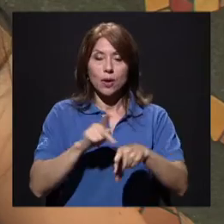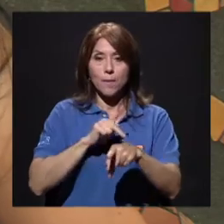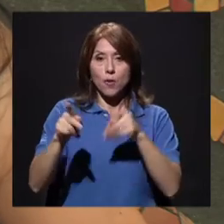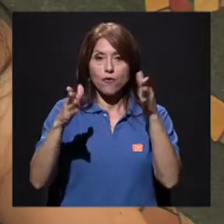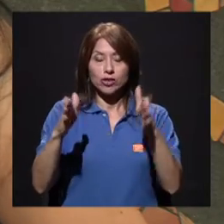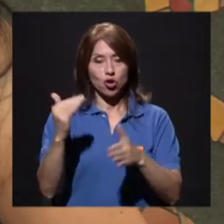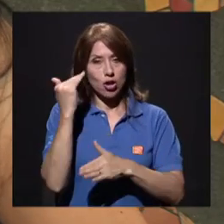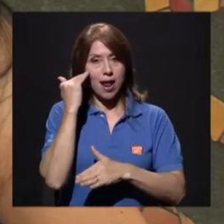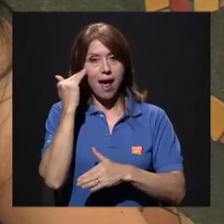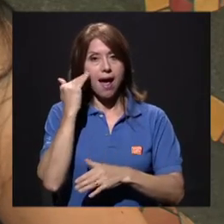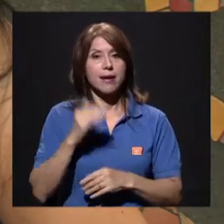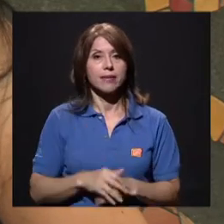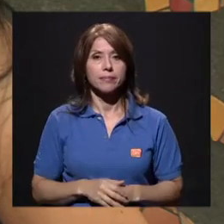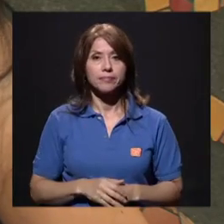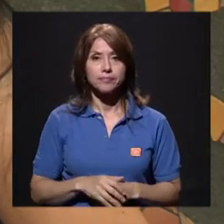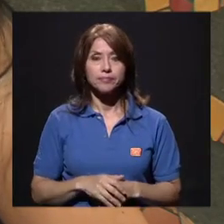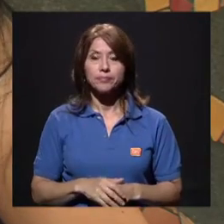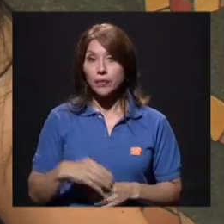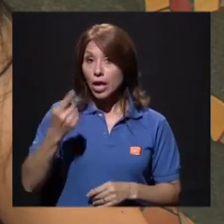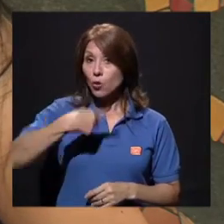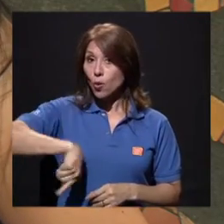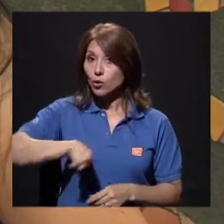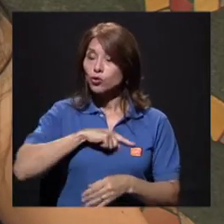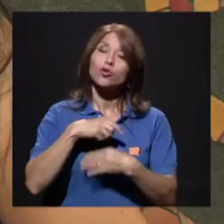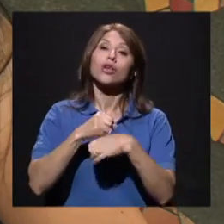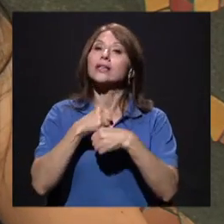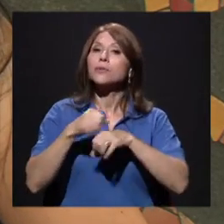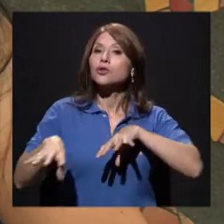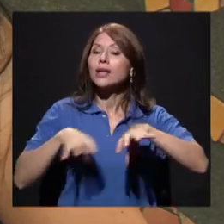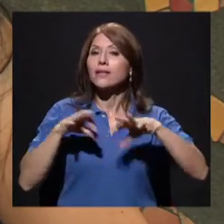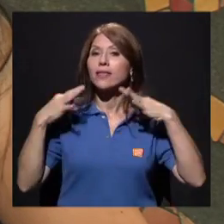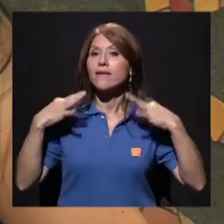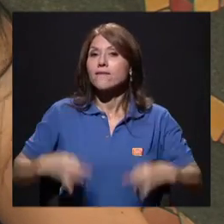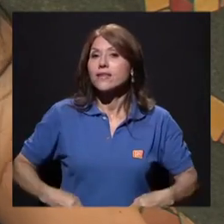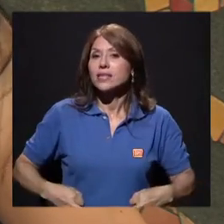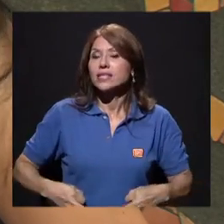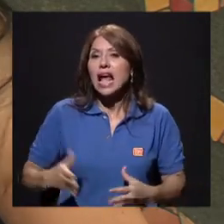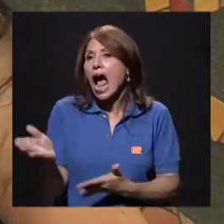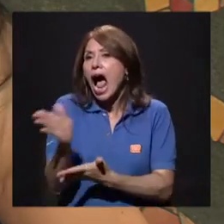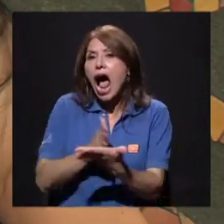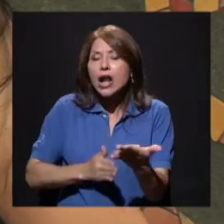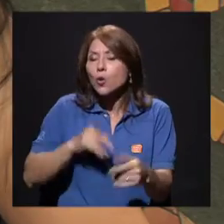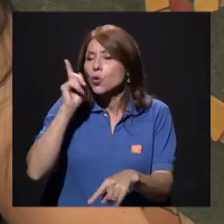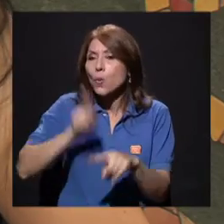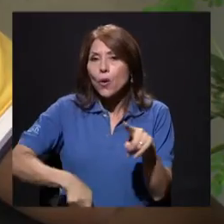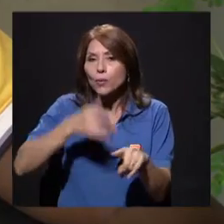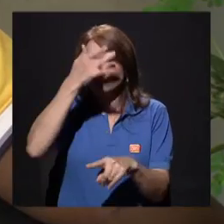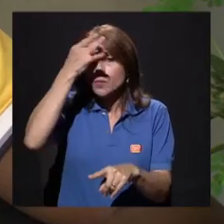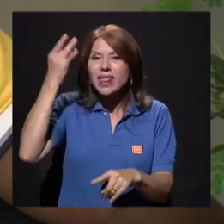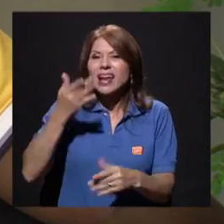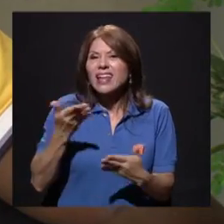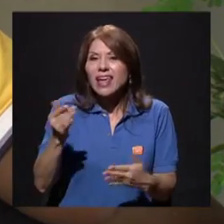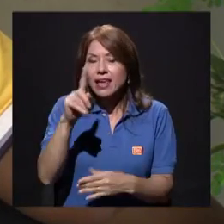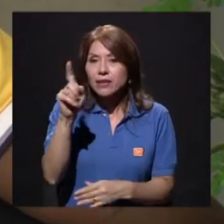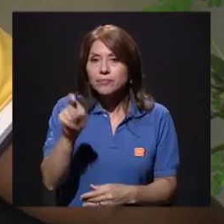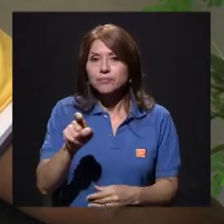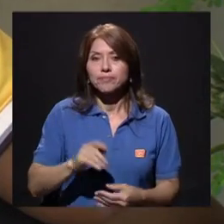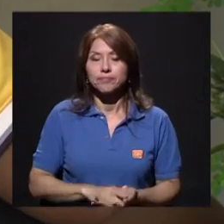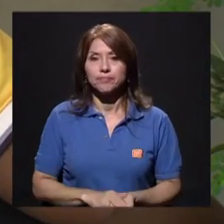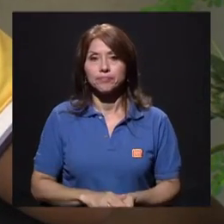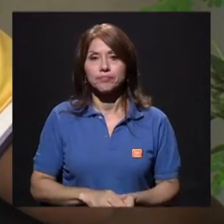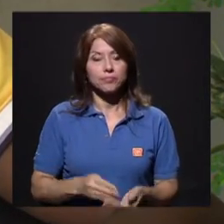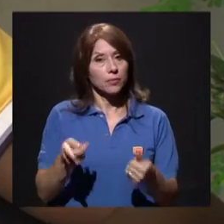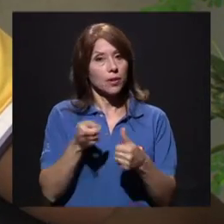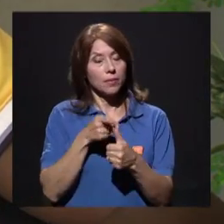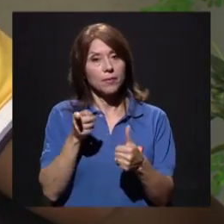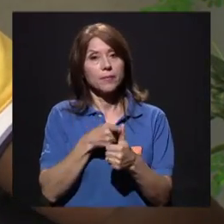profesor, ¿qué es lo que no se nos puede olvidar en la práctica de la actividad física? Aquella cualquiera que escojamos, ¿qué no se nos puede olvidar? Bueno,